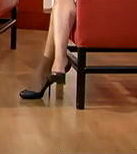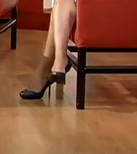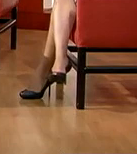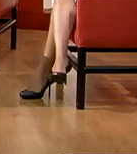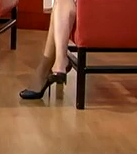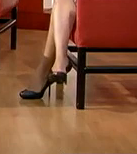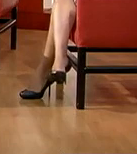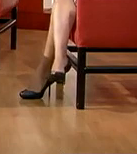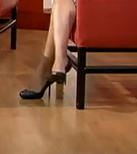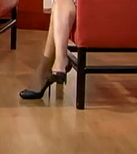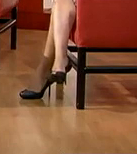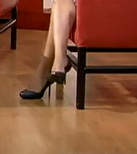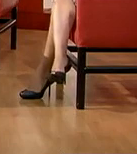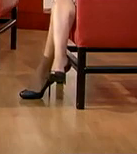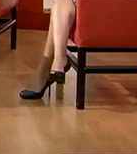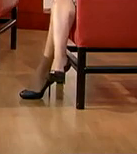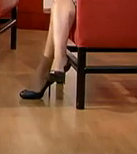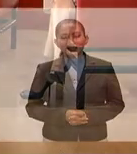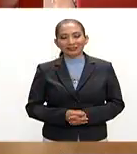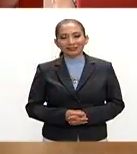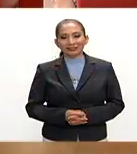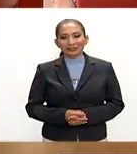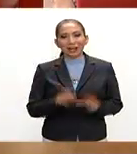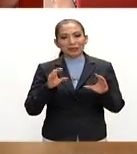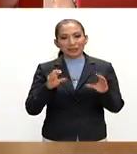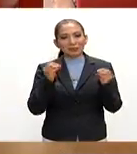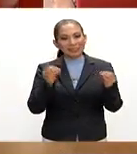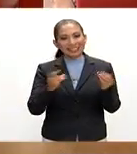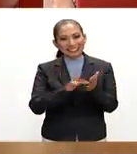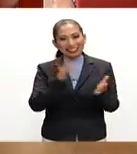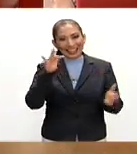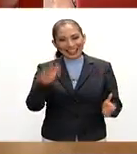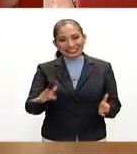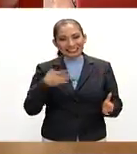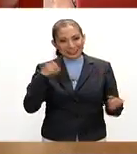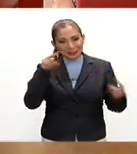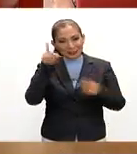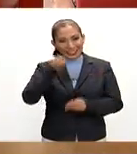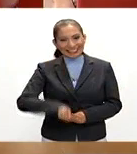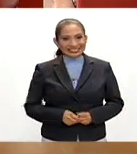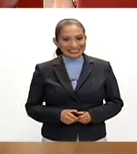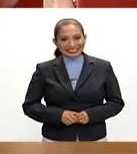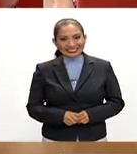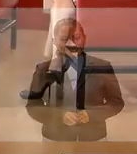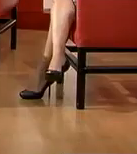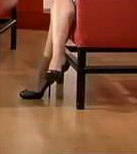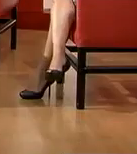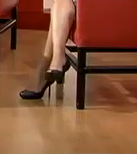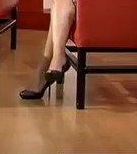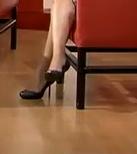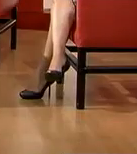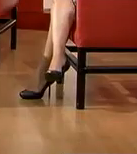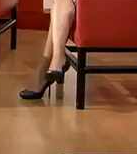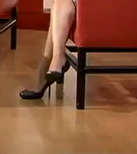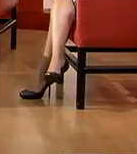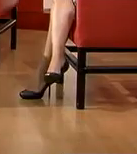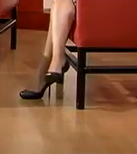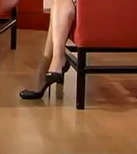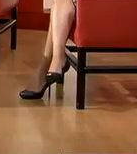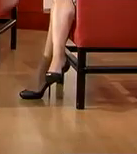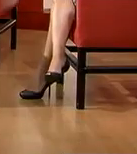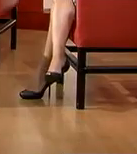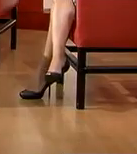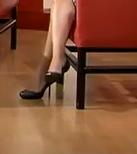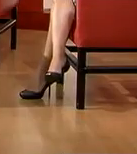mientras tanto gracias a Griselda Llebra como siempre por estar en el lenguaje de señas gracias Ana Cris Dani